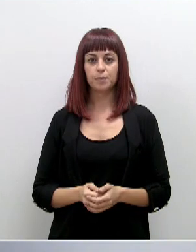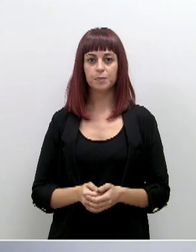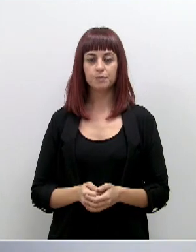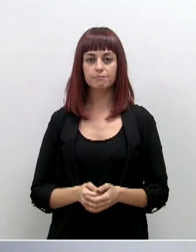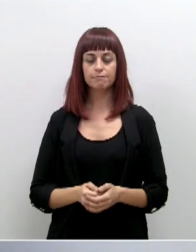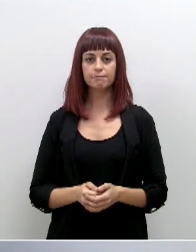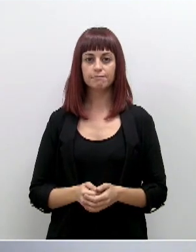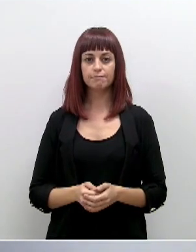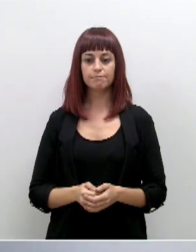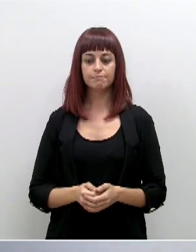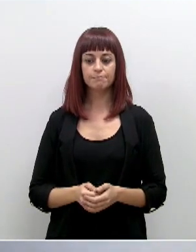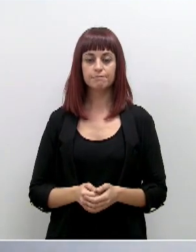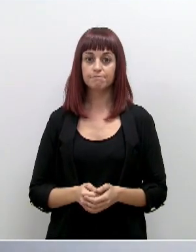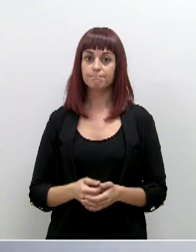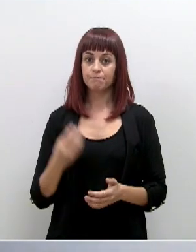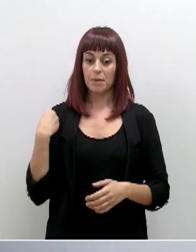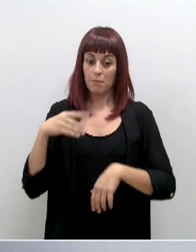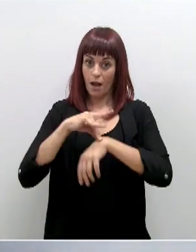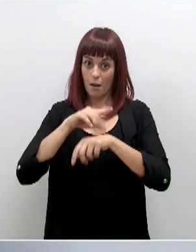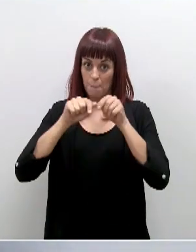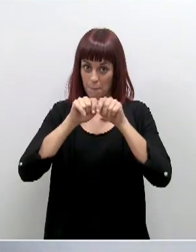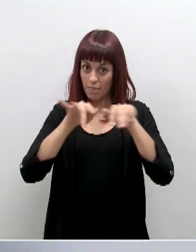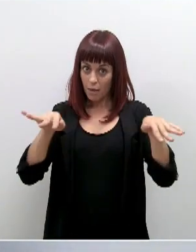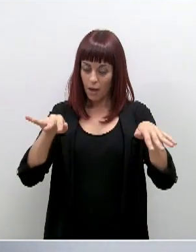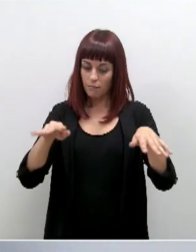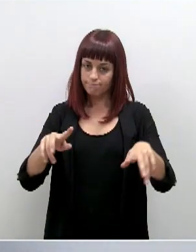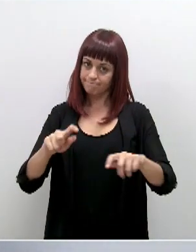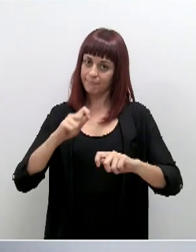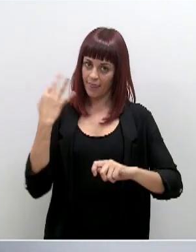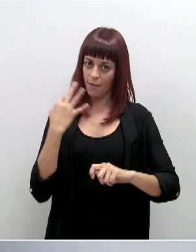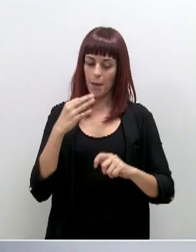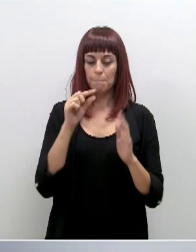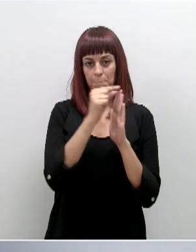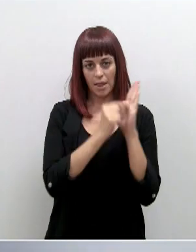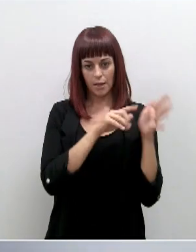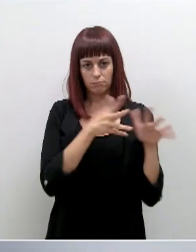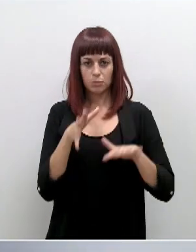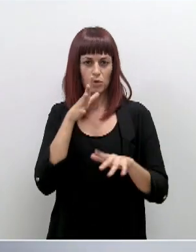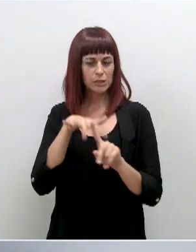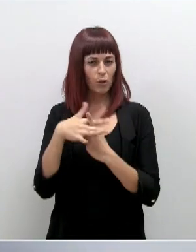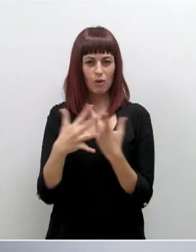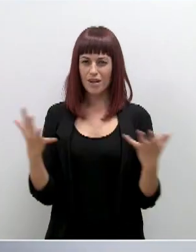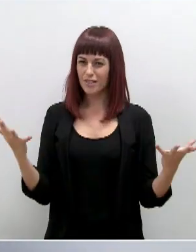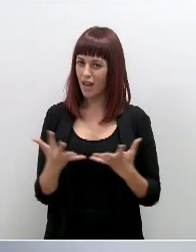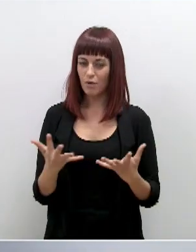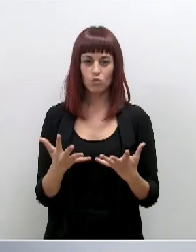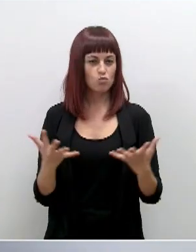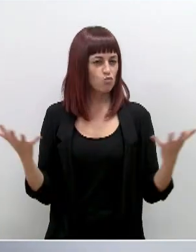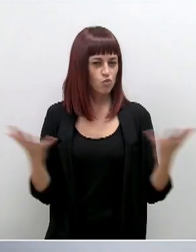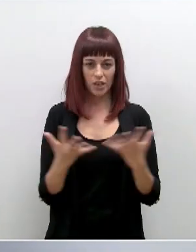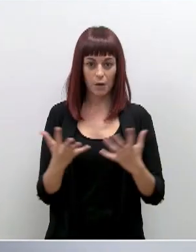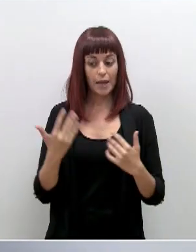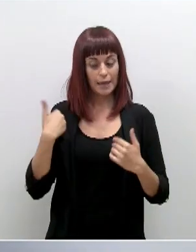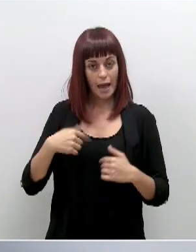La que nos ha llevado a tomar estas medidas. Una situación grave, muy grave. Lo venimos